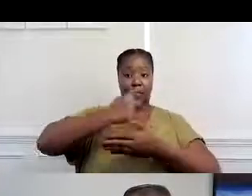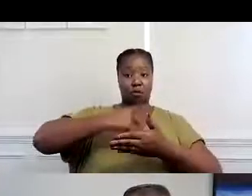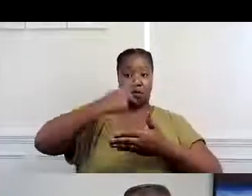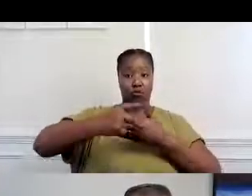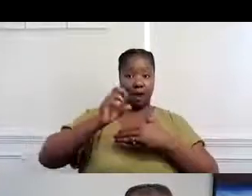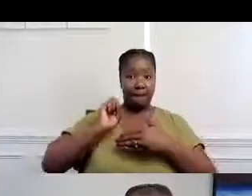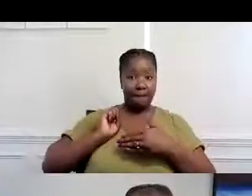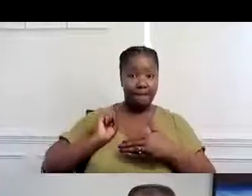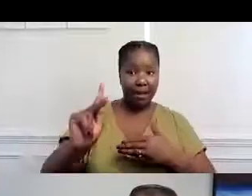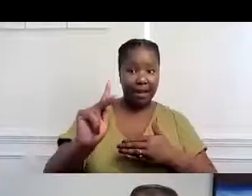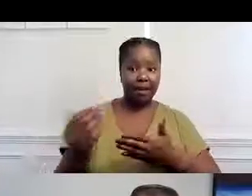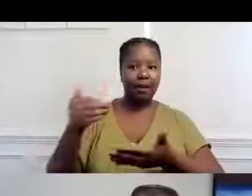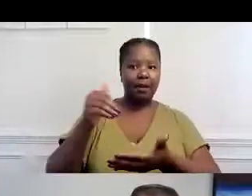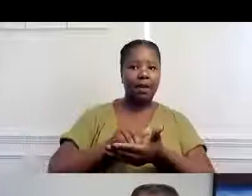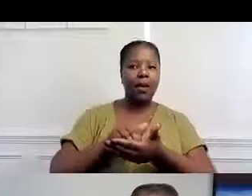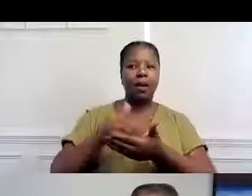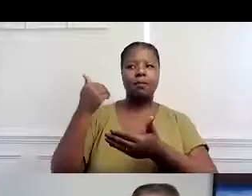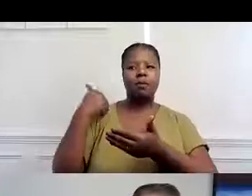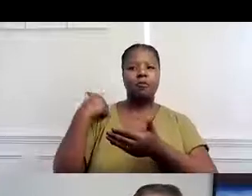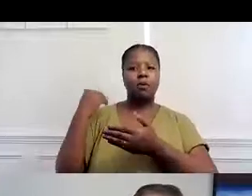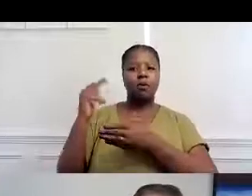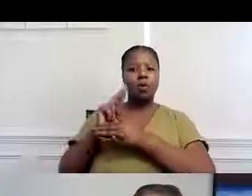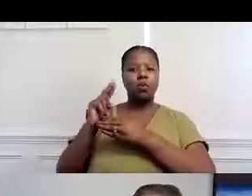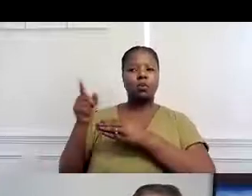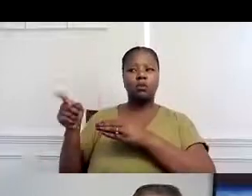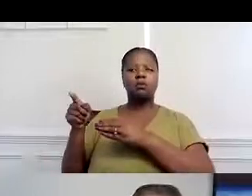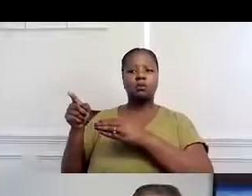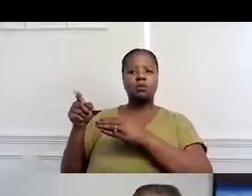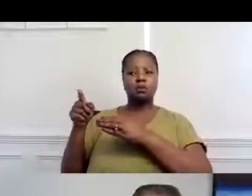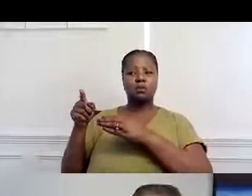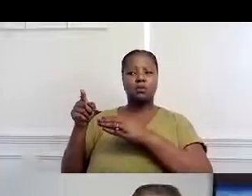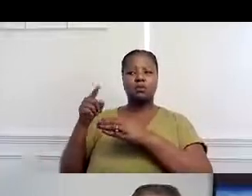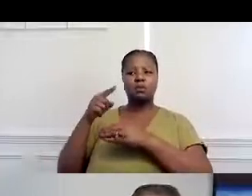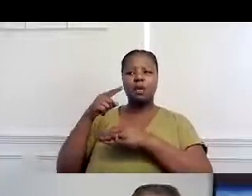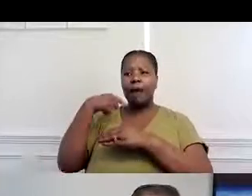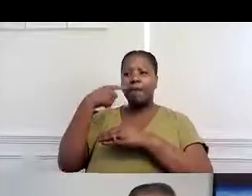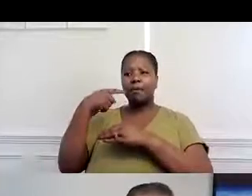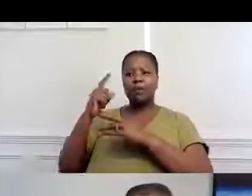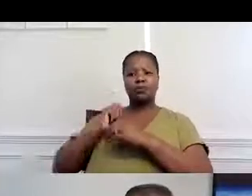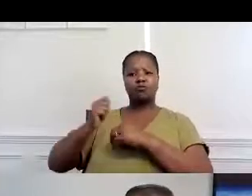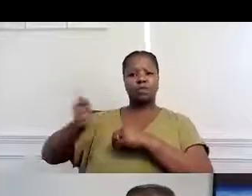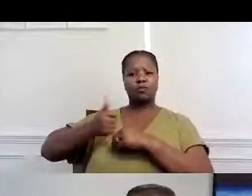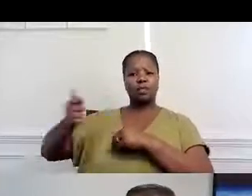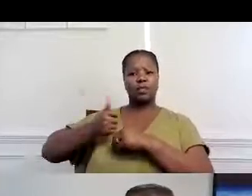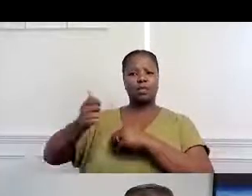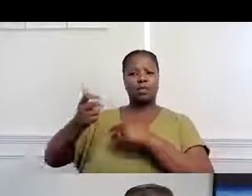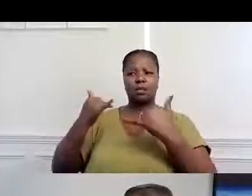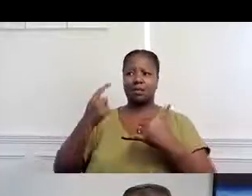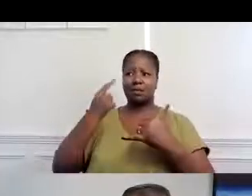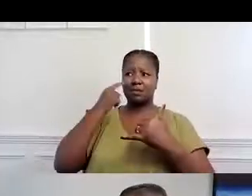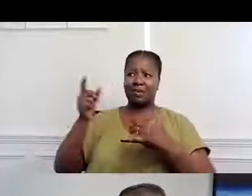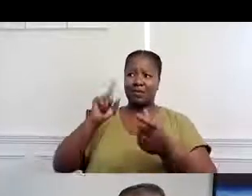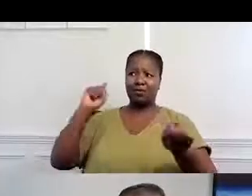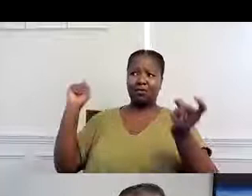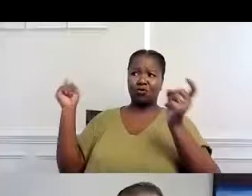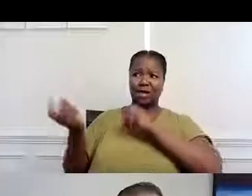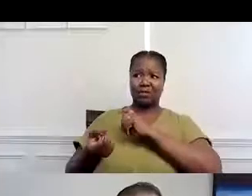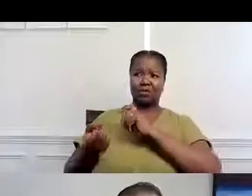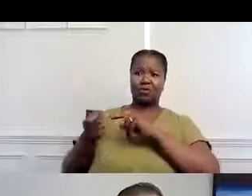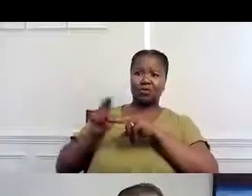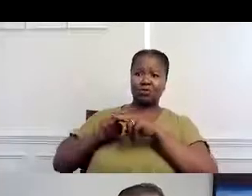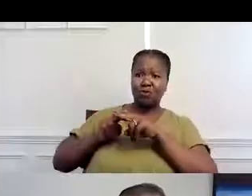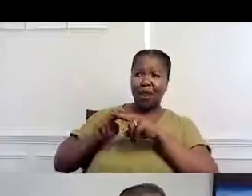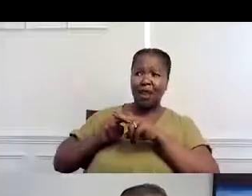Por ejemplo, para una persona que esté regresando a un programa de día. Y que esté ahora entrando en un